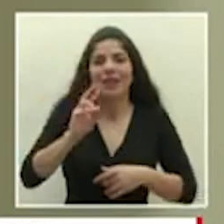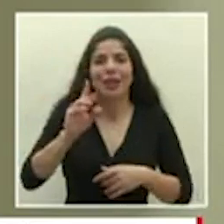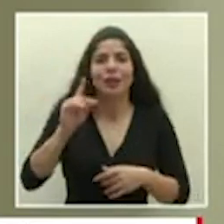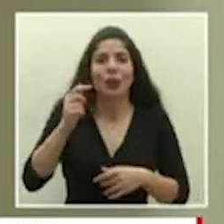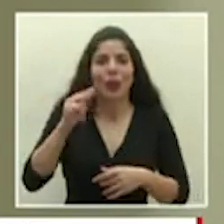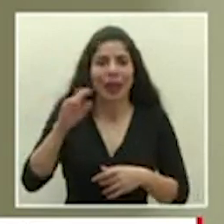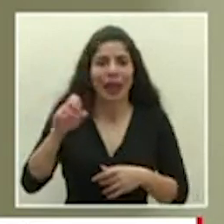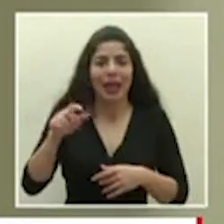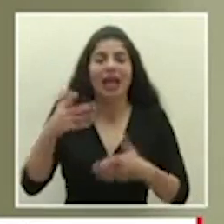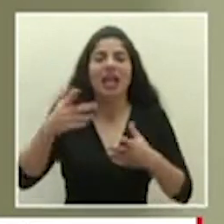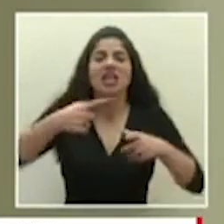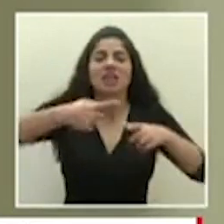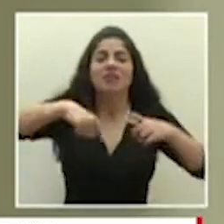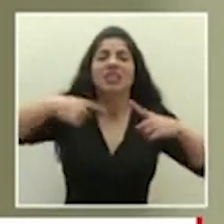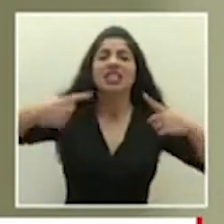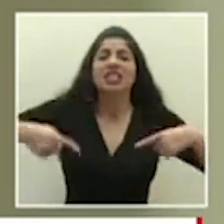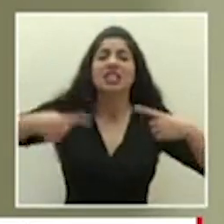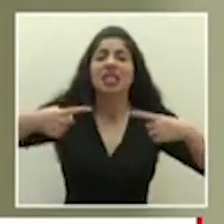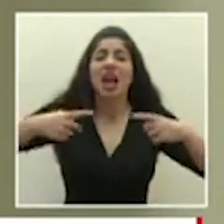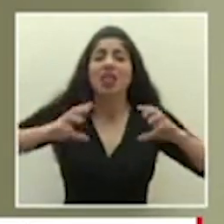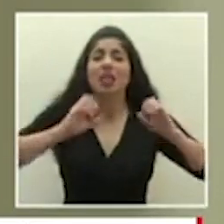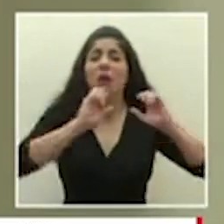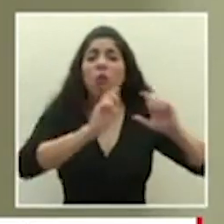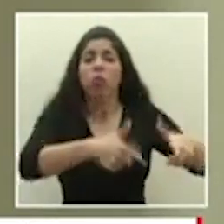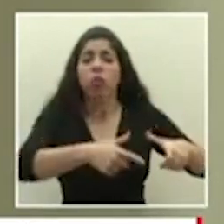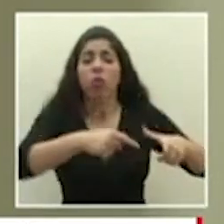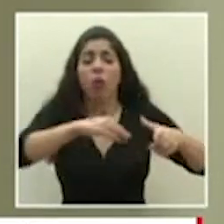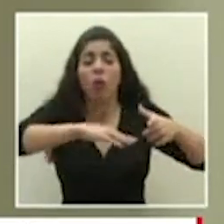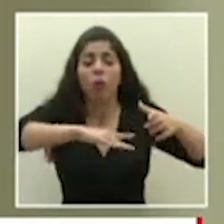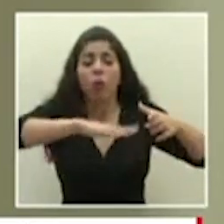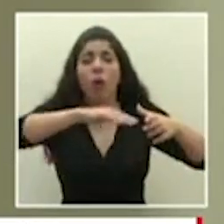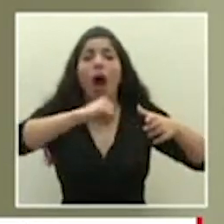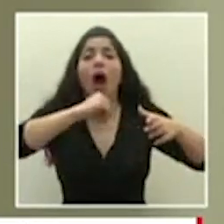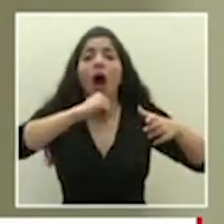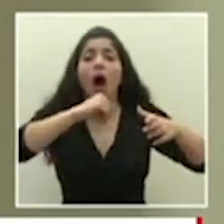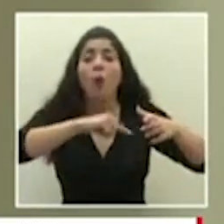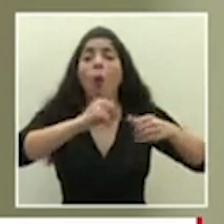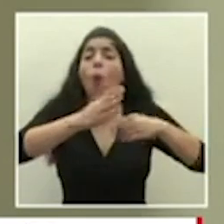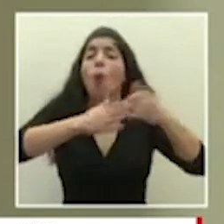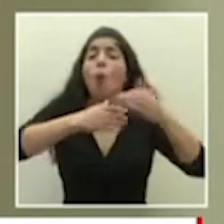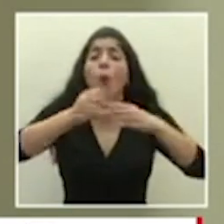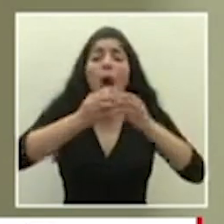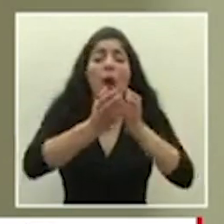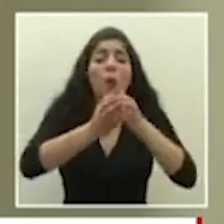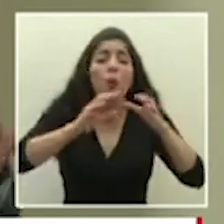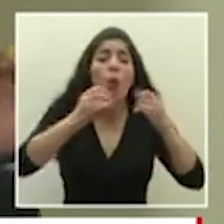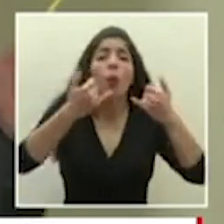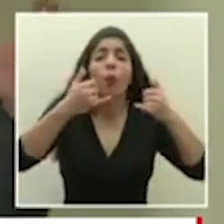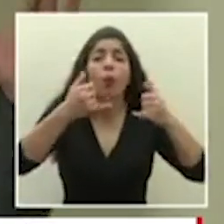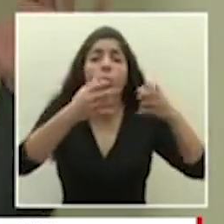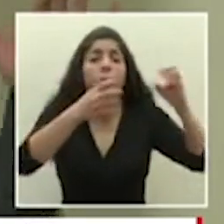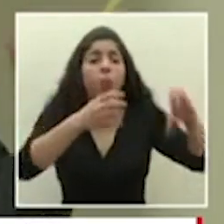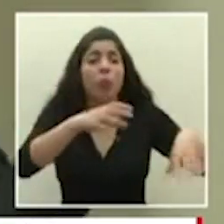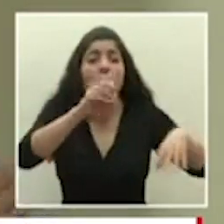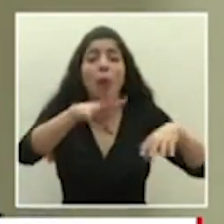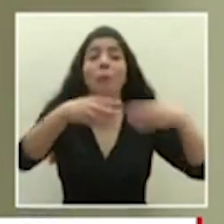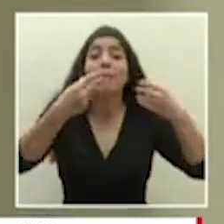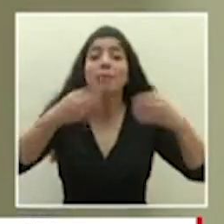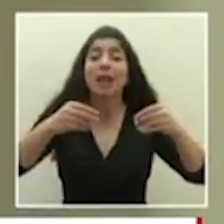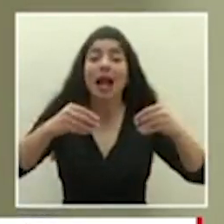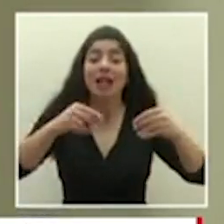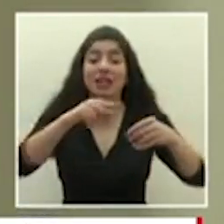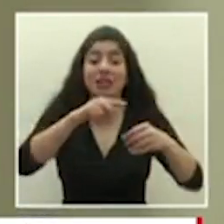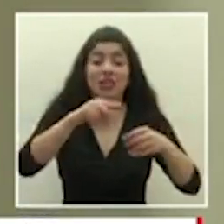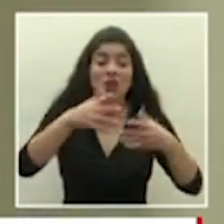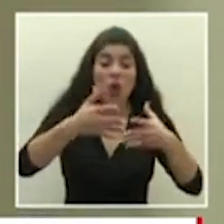todas las llantas que están en desuso tiradas y que se acumula agua o cualquier recipiente cualquier juguete cualquier plástico que usamos para tapar